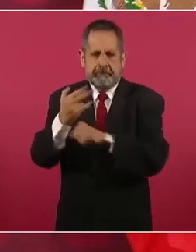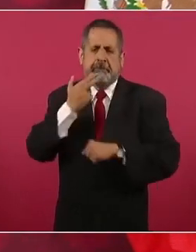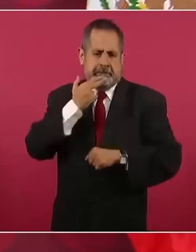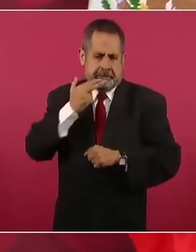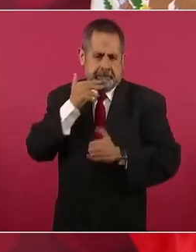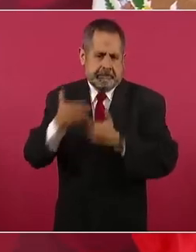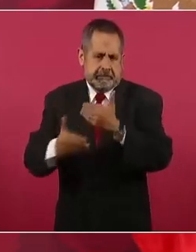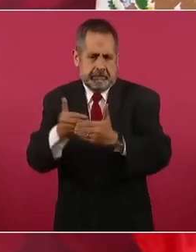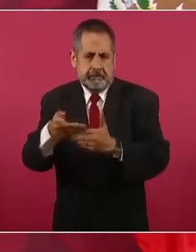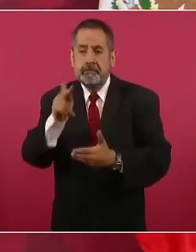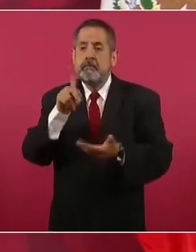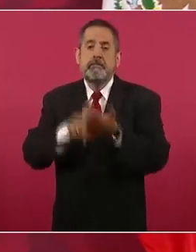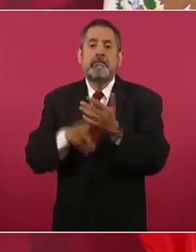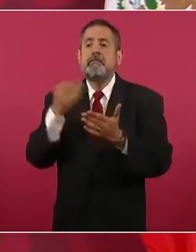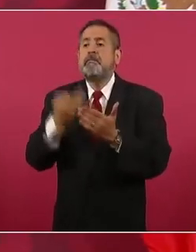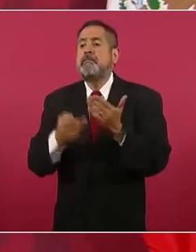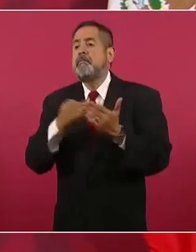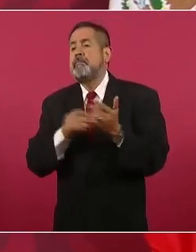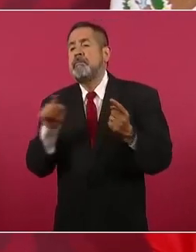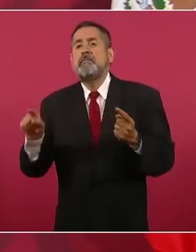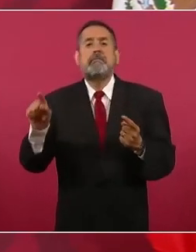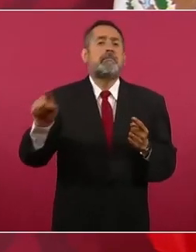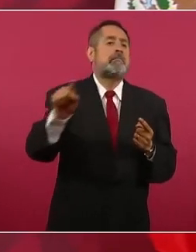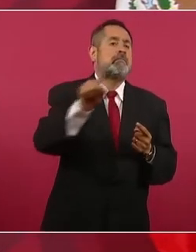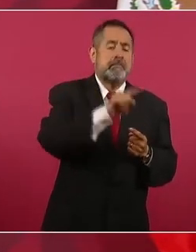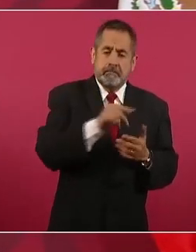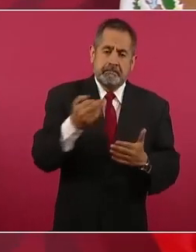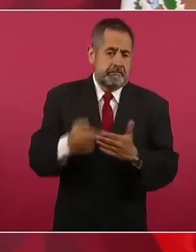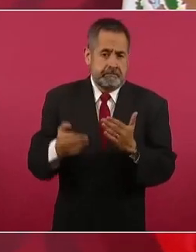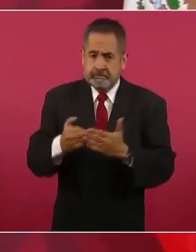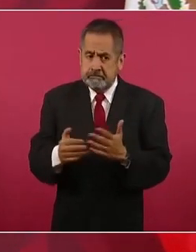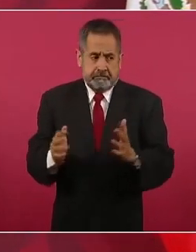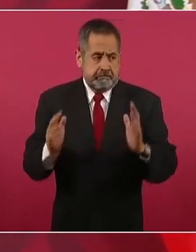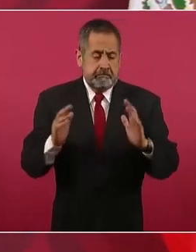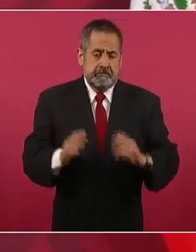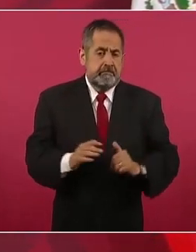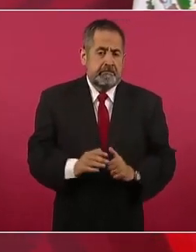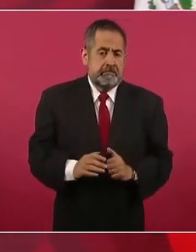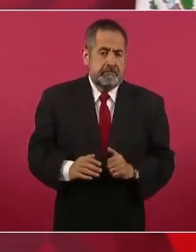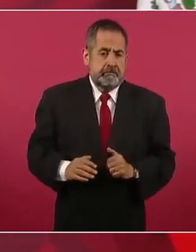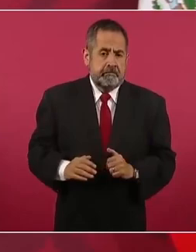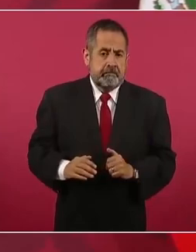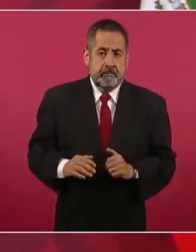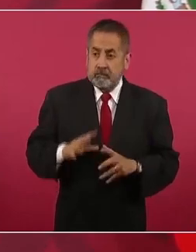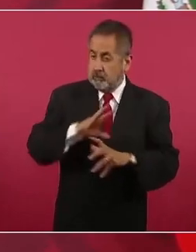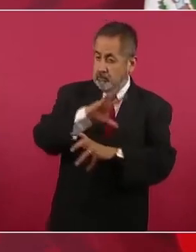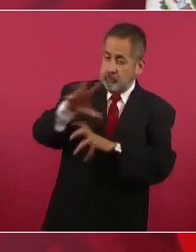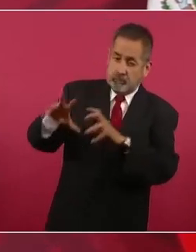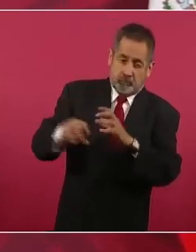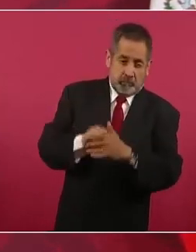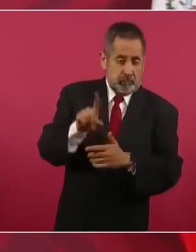todavía su alcance